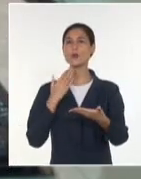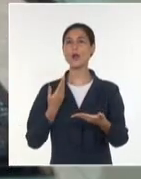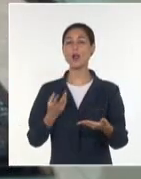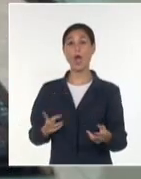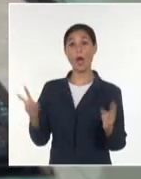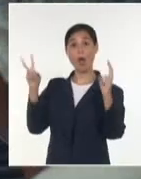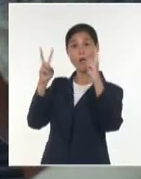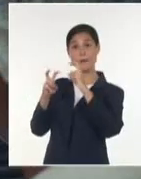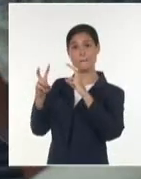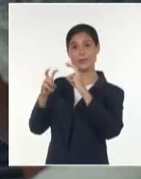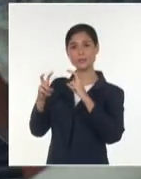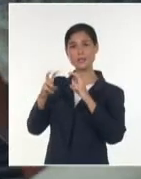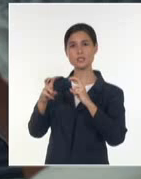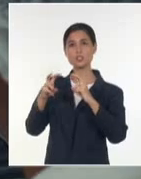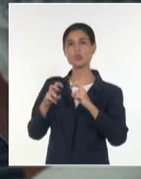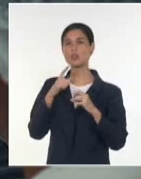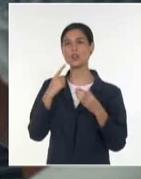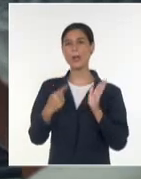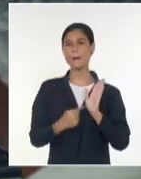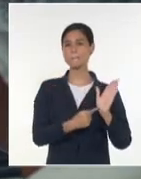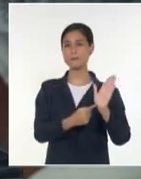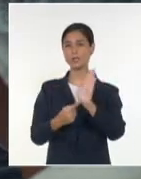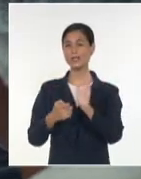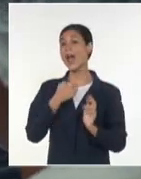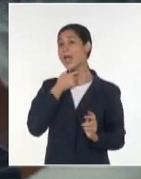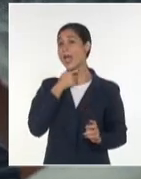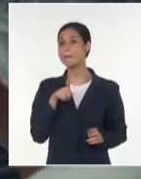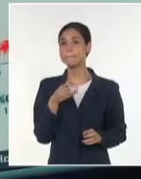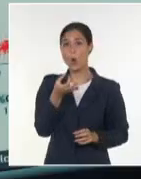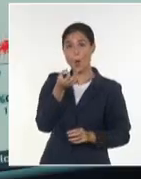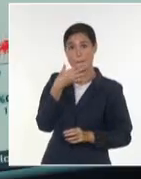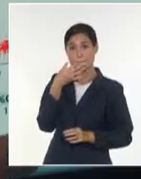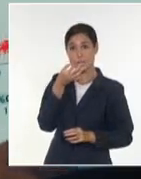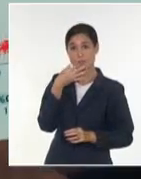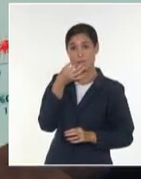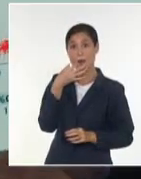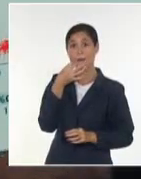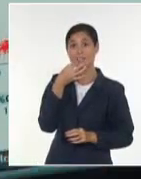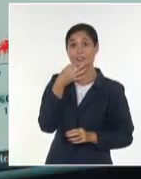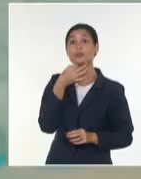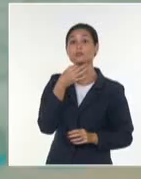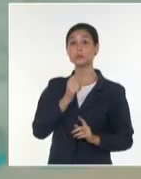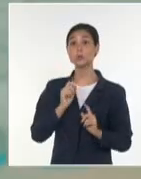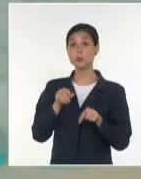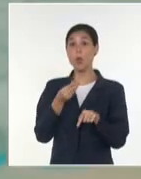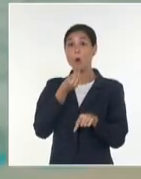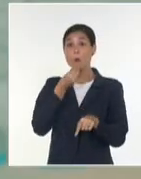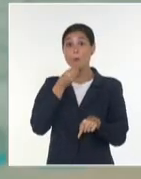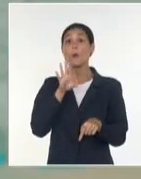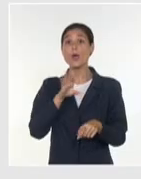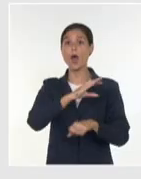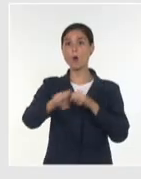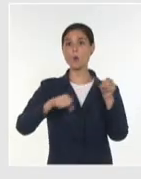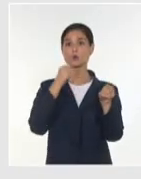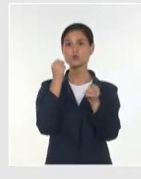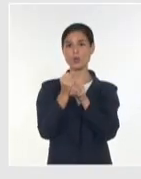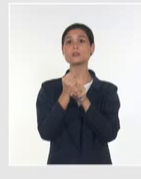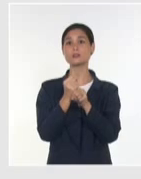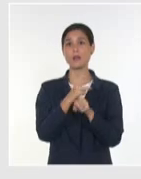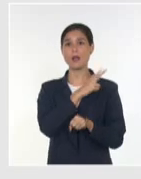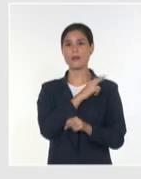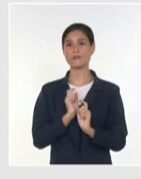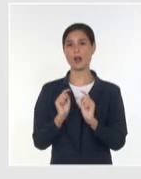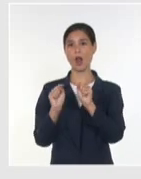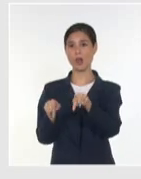científica necesaria para que el medicamento cubano Neuralcine obtuviera el registro condicionado por parte de la autoridad reguladora